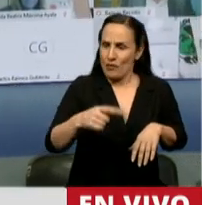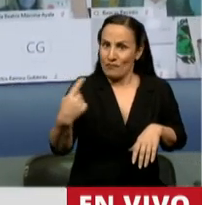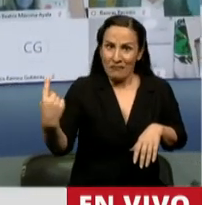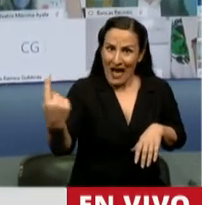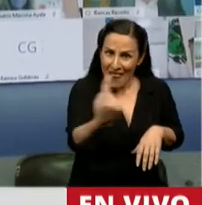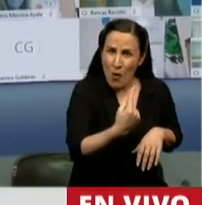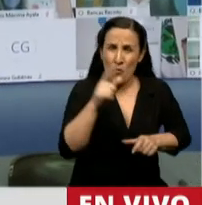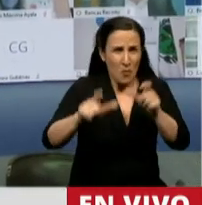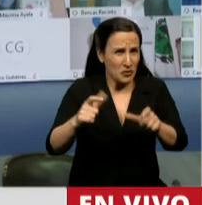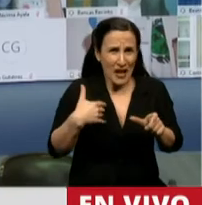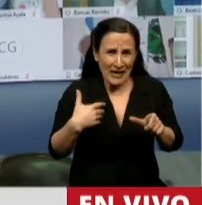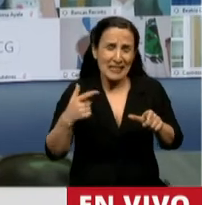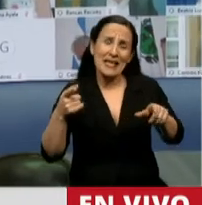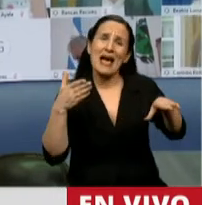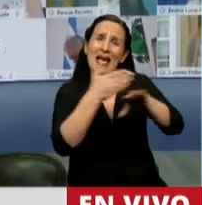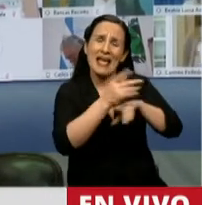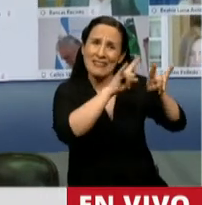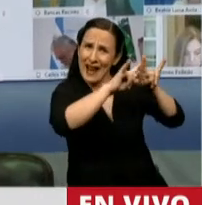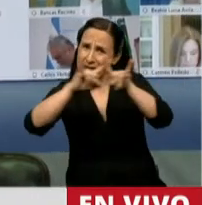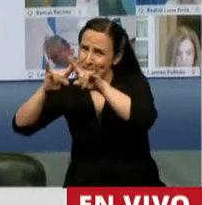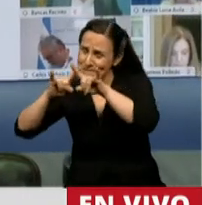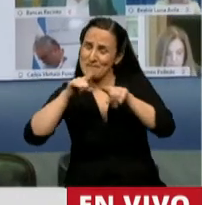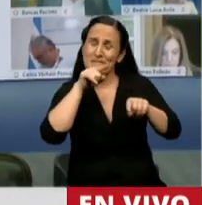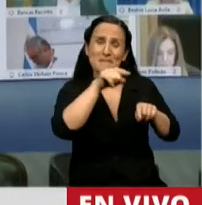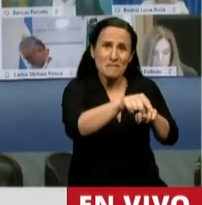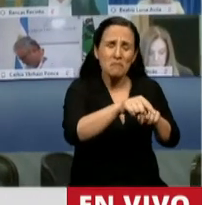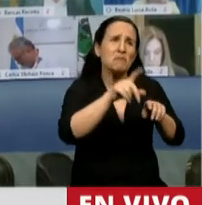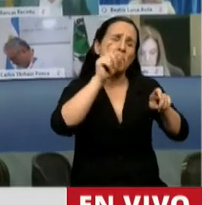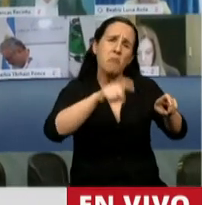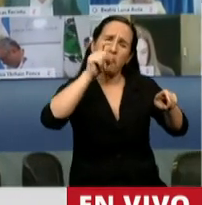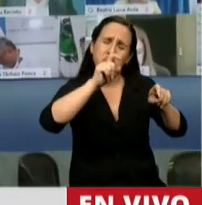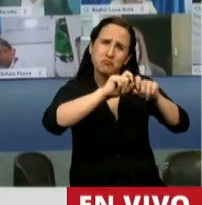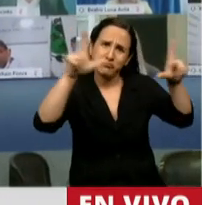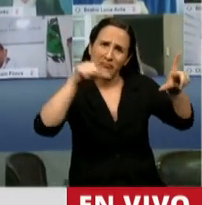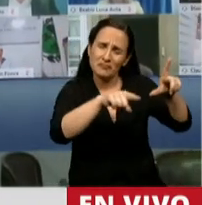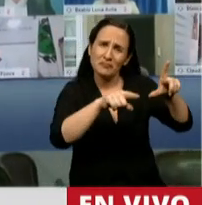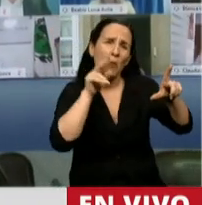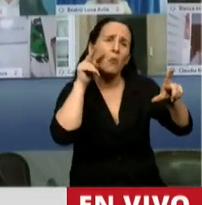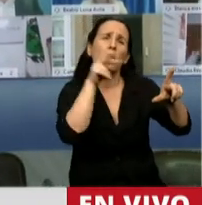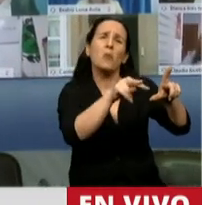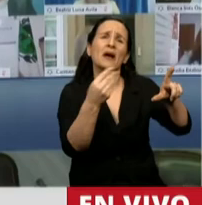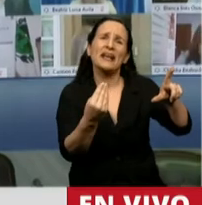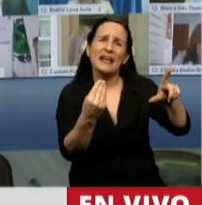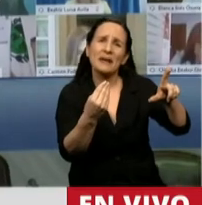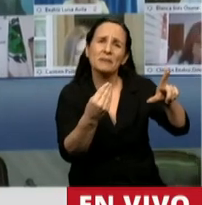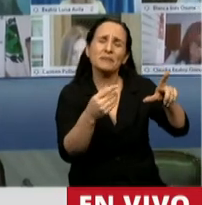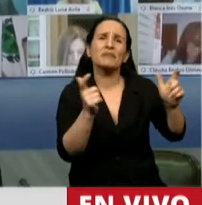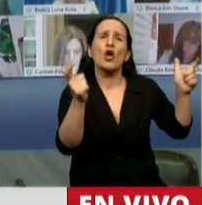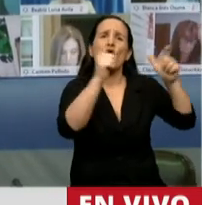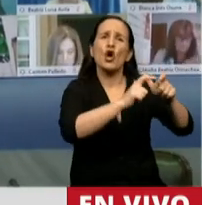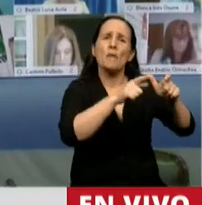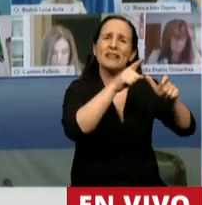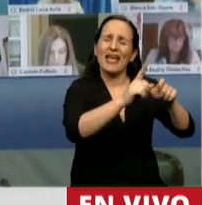cada uno de los argentinos entra a la página del Fondo de Garantía y Sustentabilidad y encuentra acta del Comité